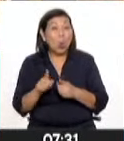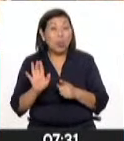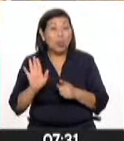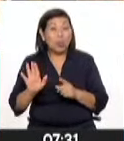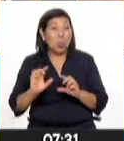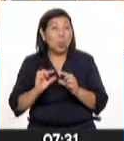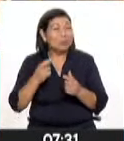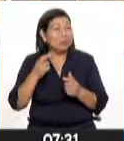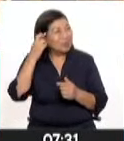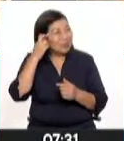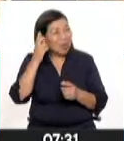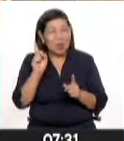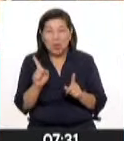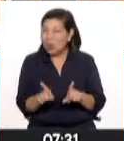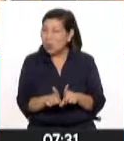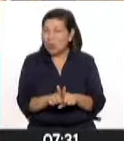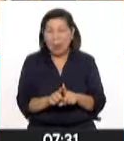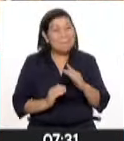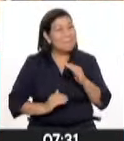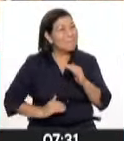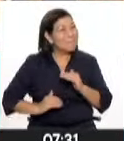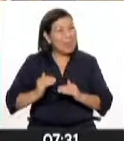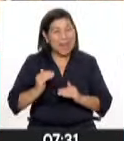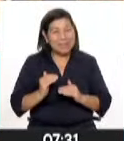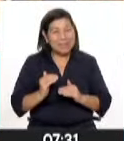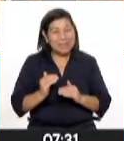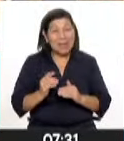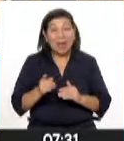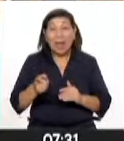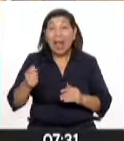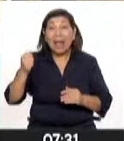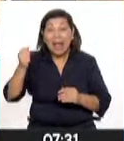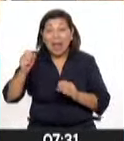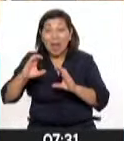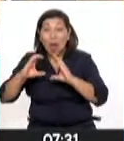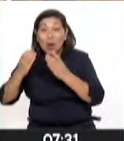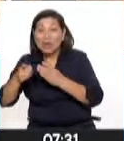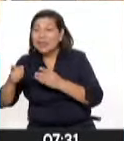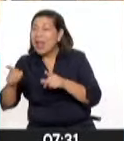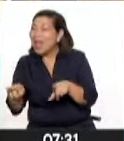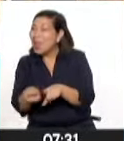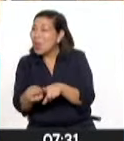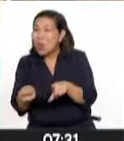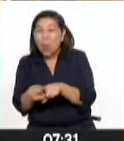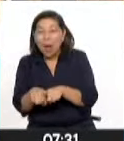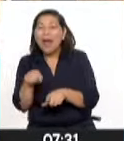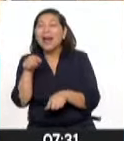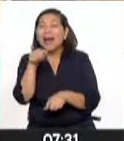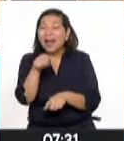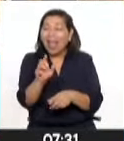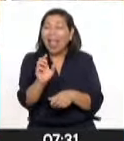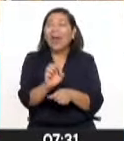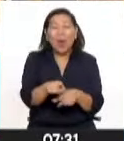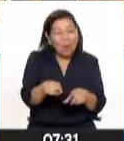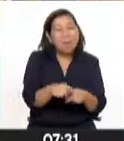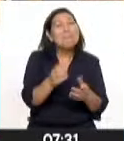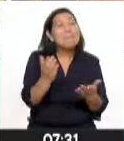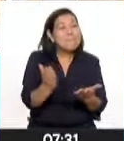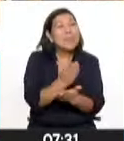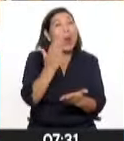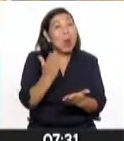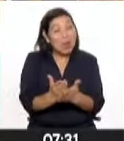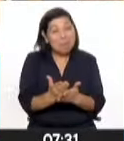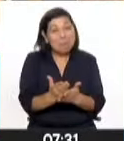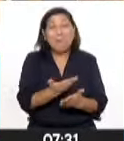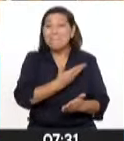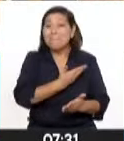no cuentan con mayoría en el Congreso. Y esto se repite nuevamente en Ecuador, porque el señor